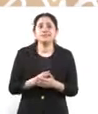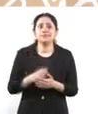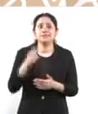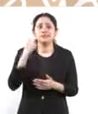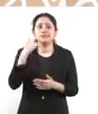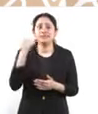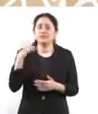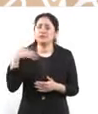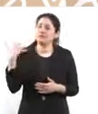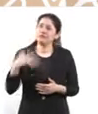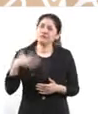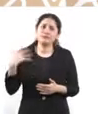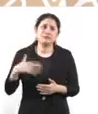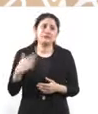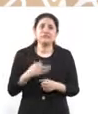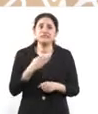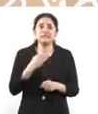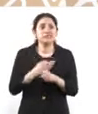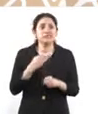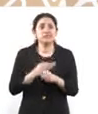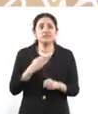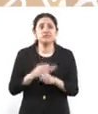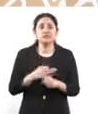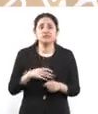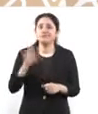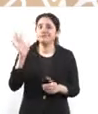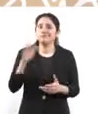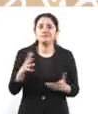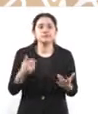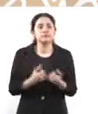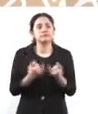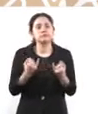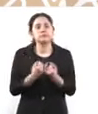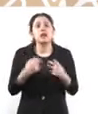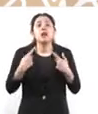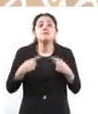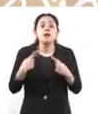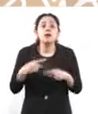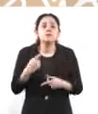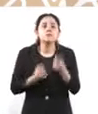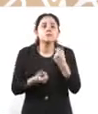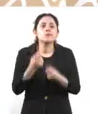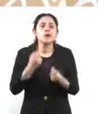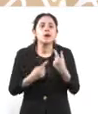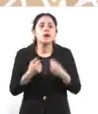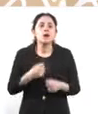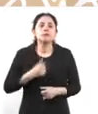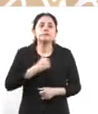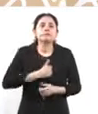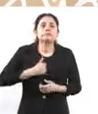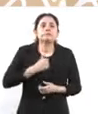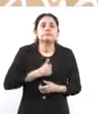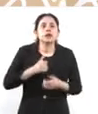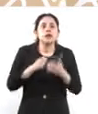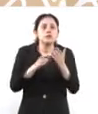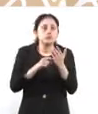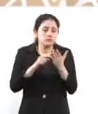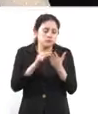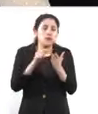tremenda de lo que ocurrió ahí. Y la gente que de buena fe compra un departamento y le ocurre eso, imagínense.